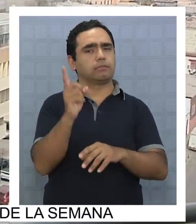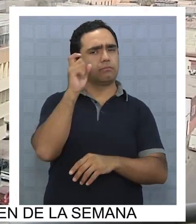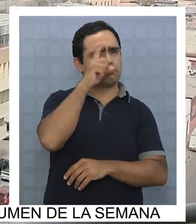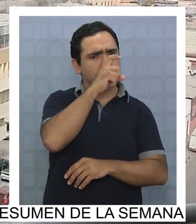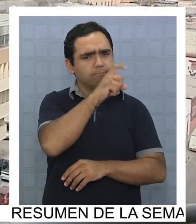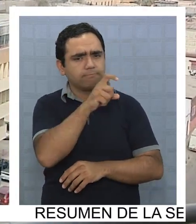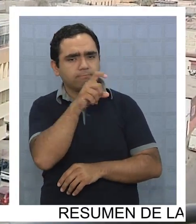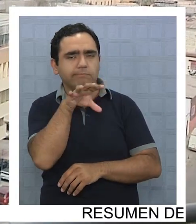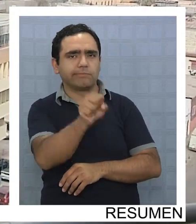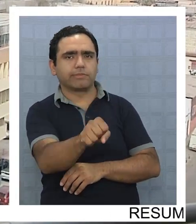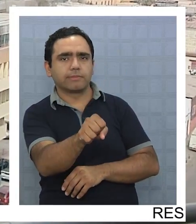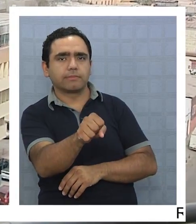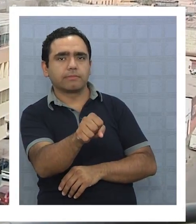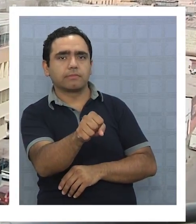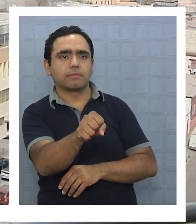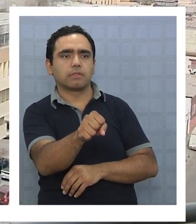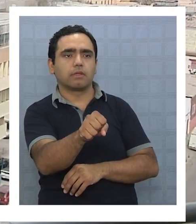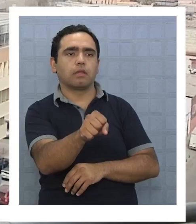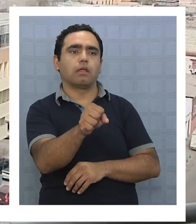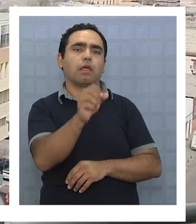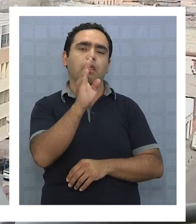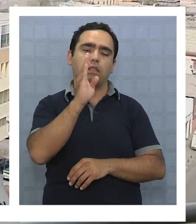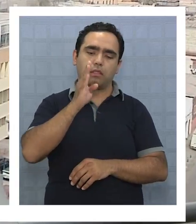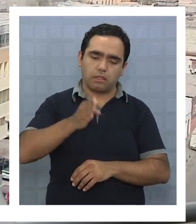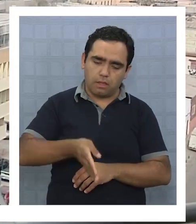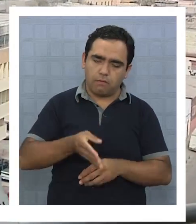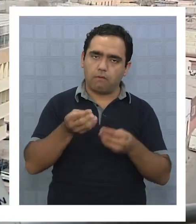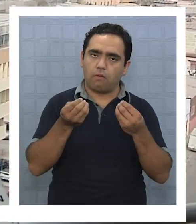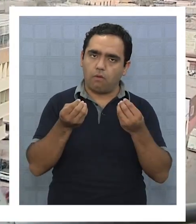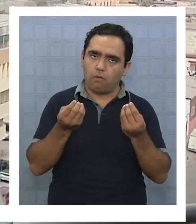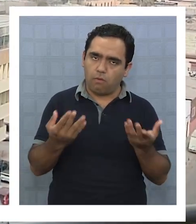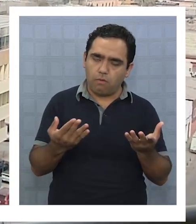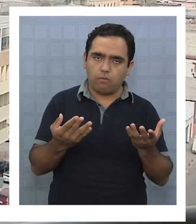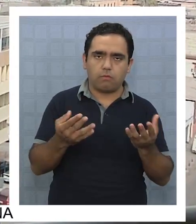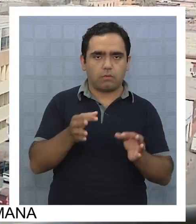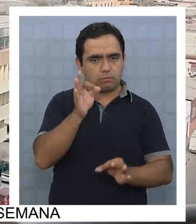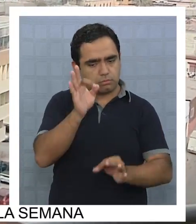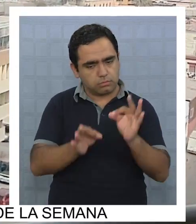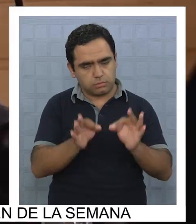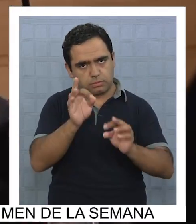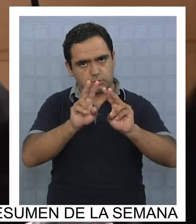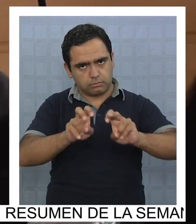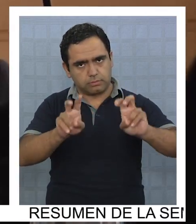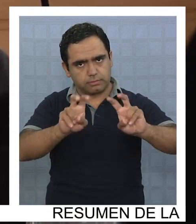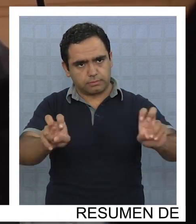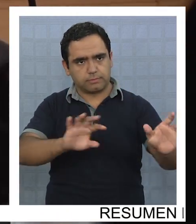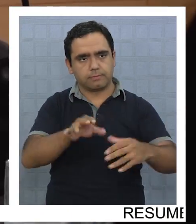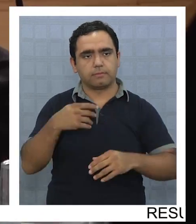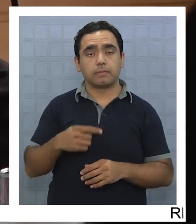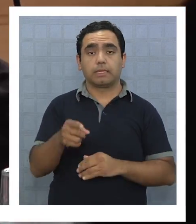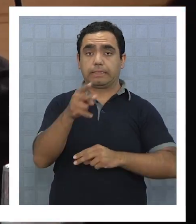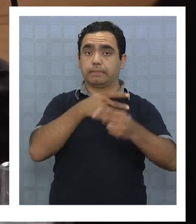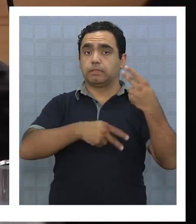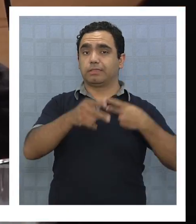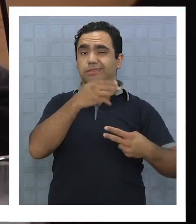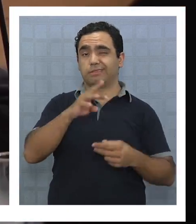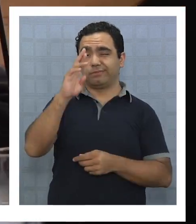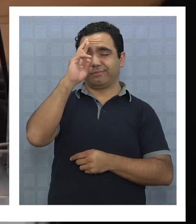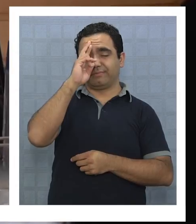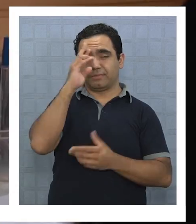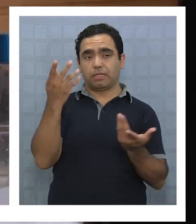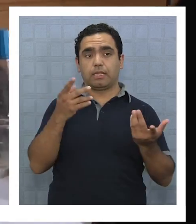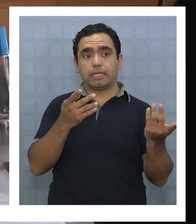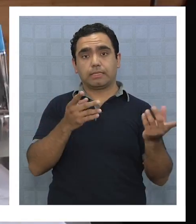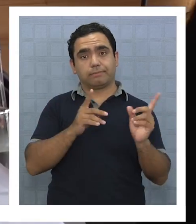irregularidad, evidentemente seguir el conducto que requieren todos estos procedimientos. Claramente una historia engorrosa que se repite durante